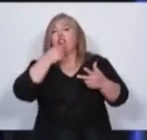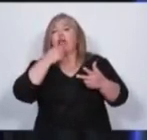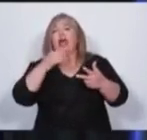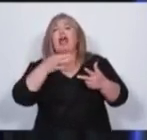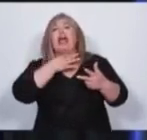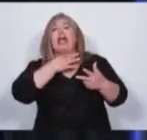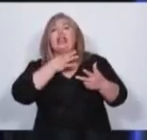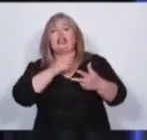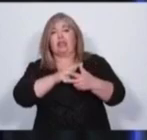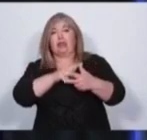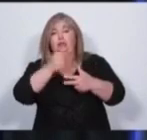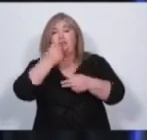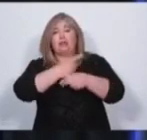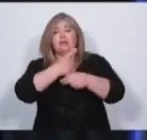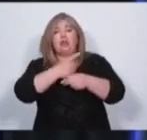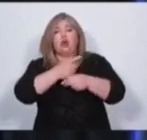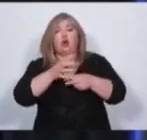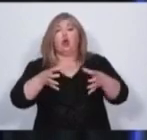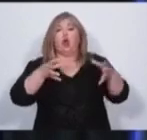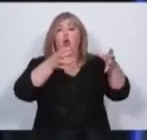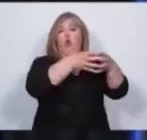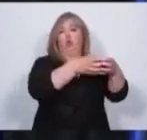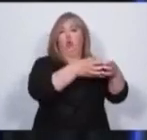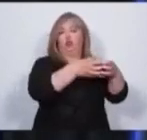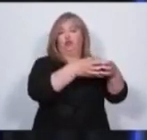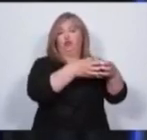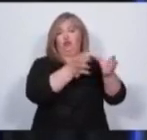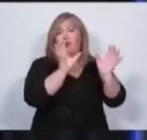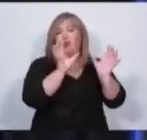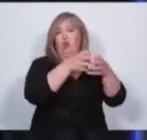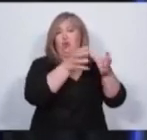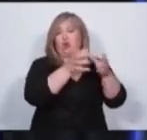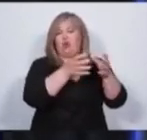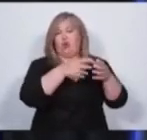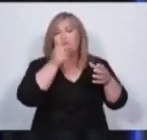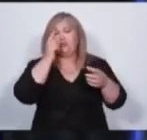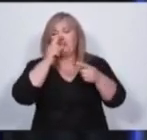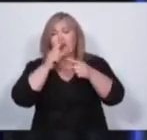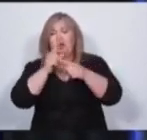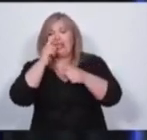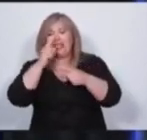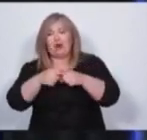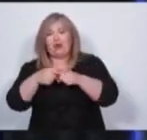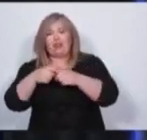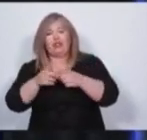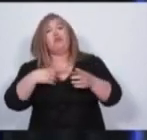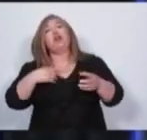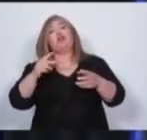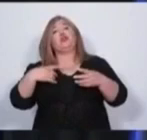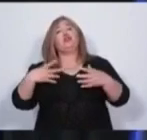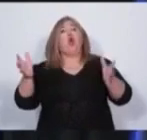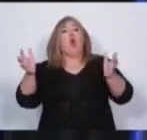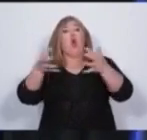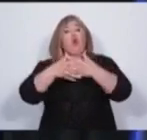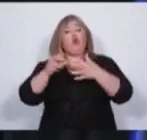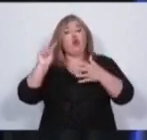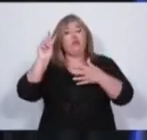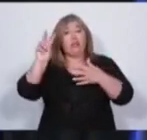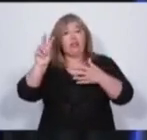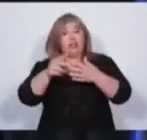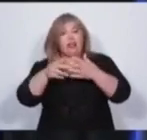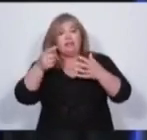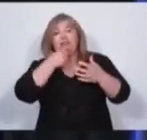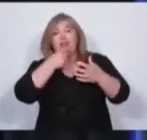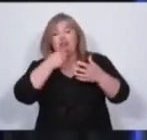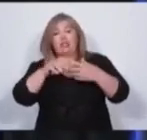con las cajas políticas. Acaban de ver que violó el reglamento el candidato de la Unión Mendocina, pero también le violó la